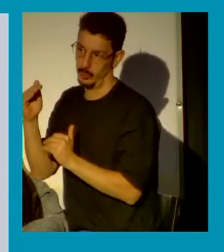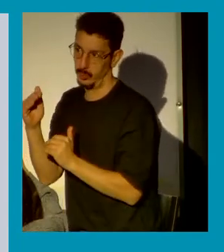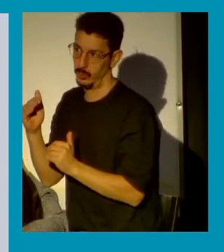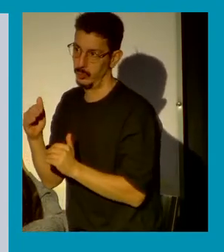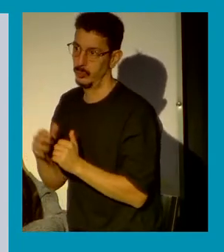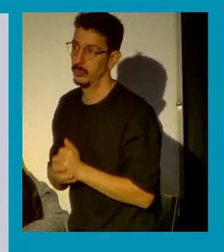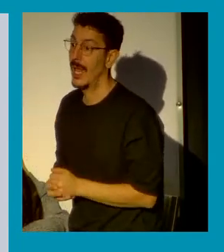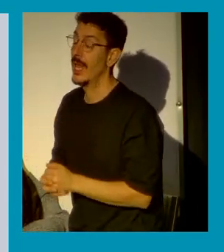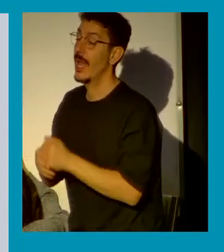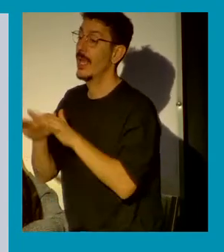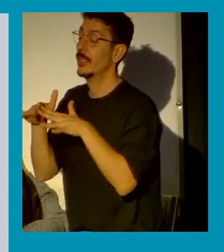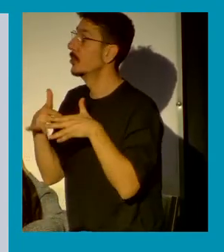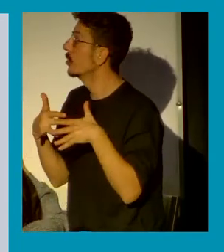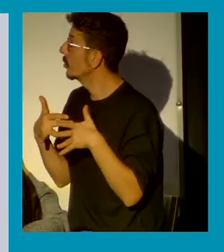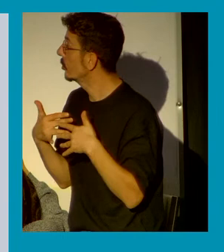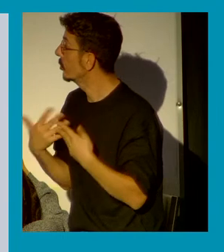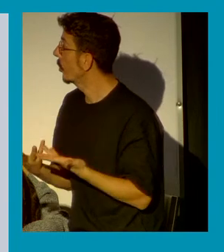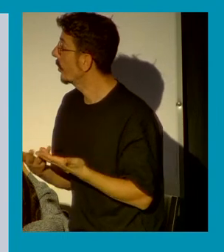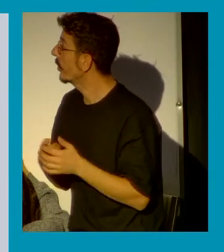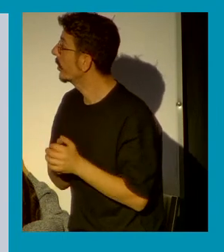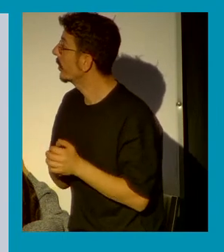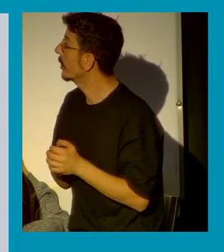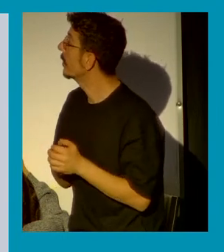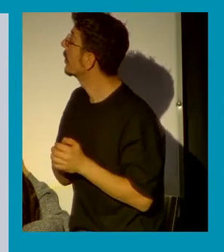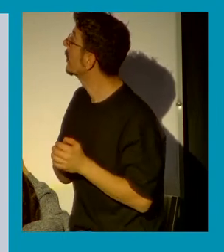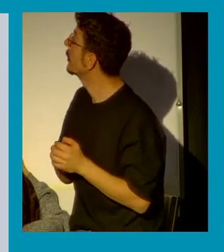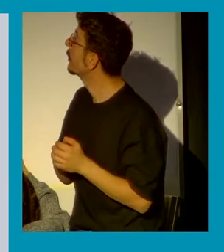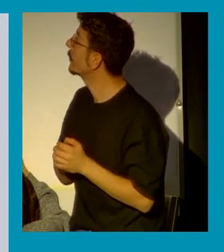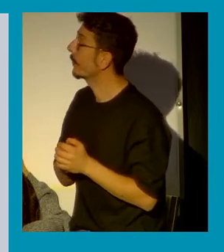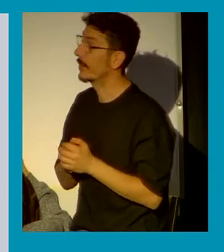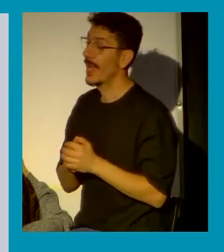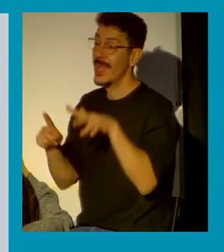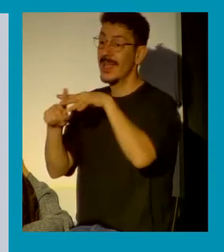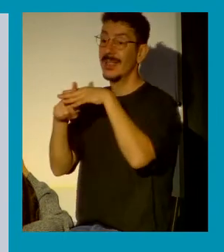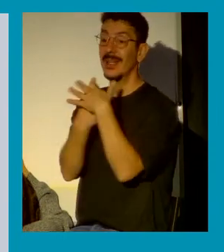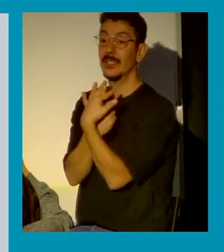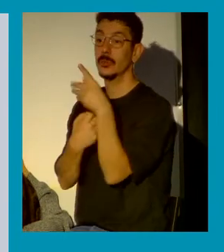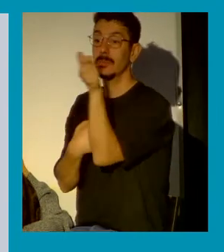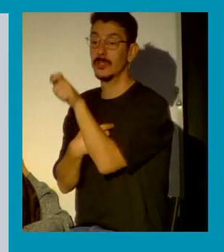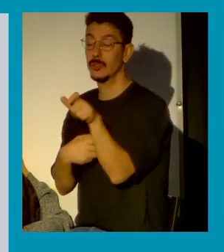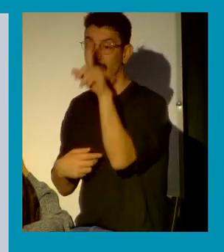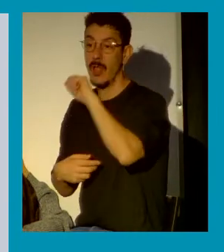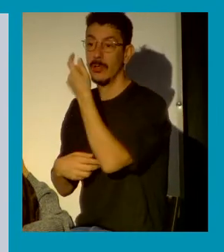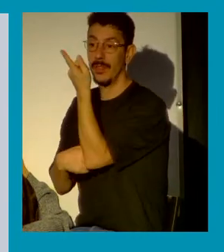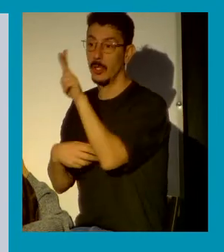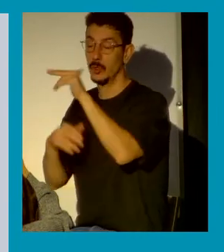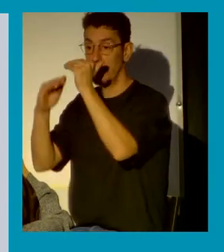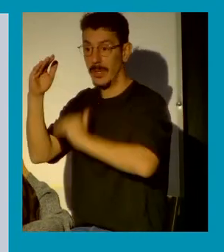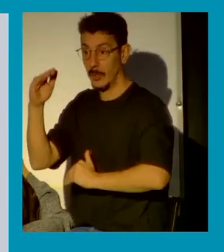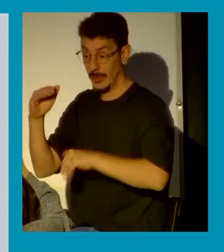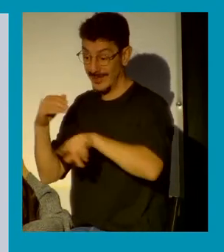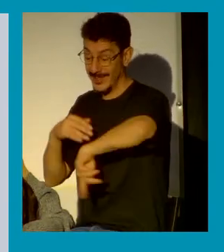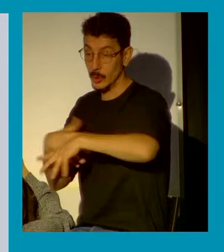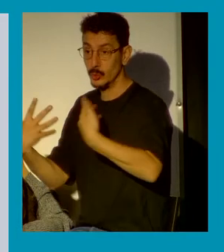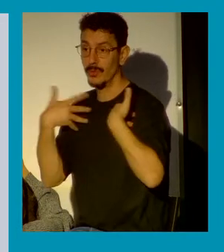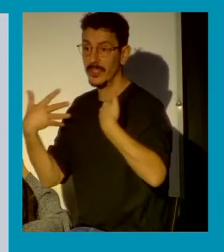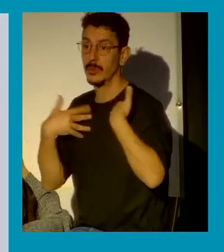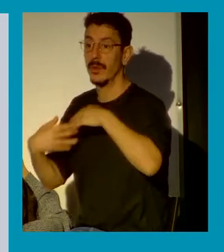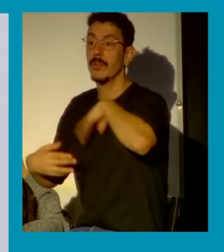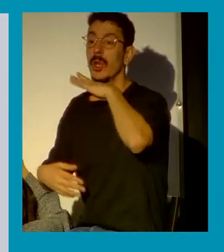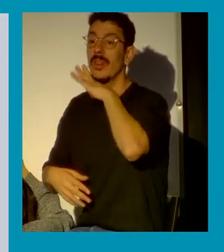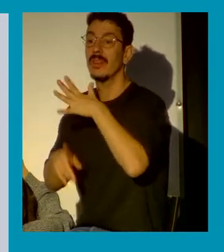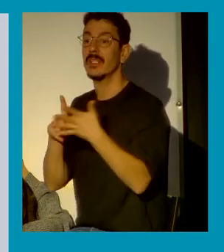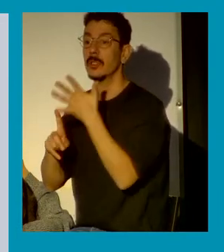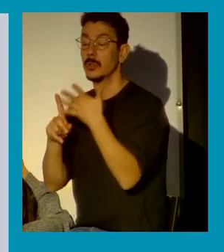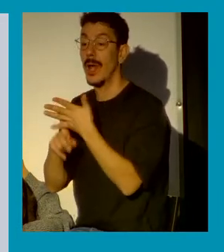por lo tanto en los casos de menores de edad que han sufrido violencias sexuales hay una mayor búsqueda de esa